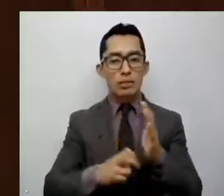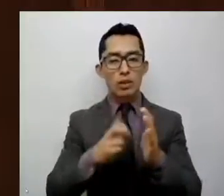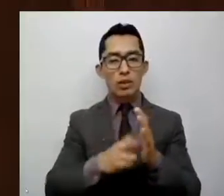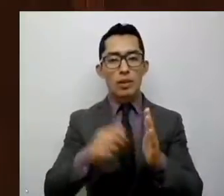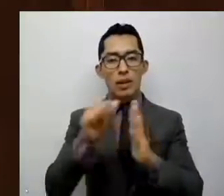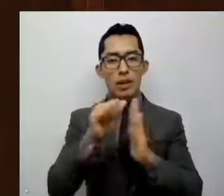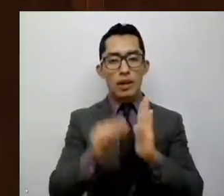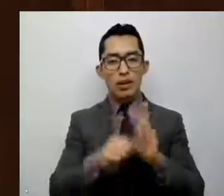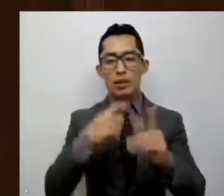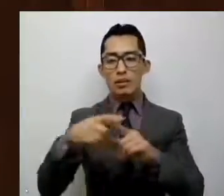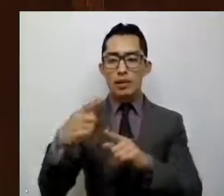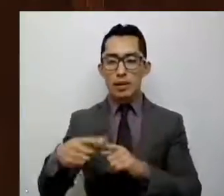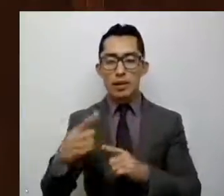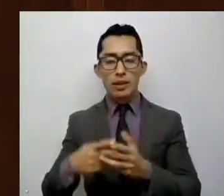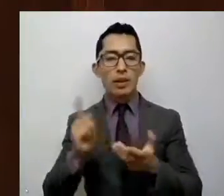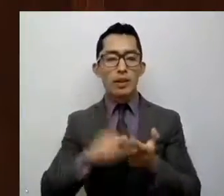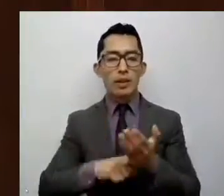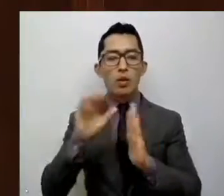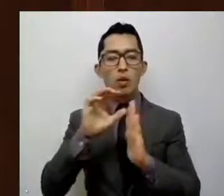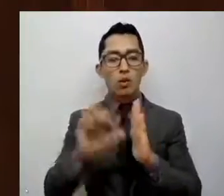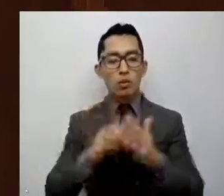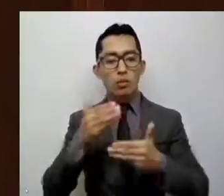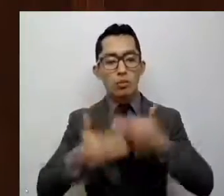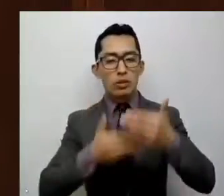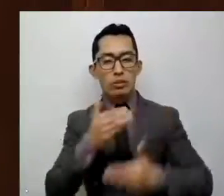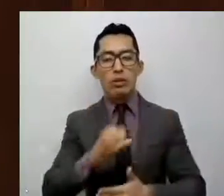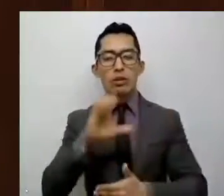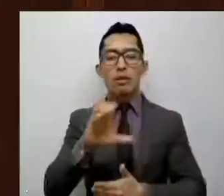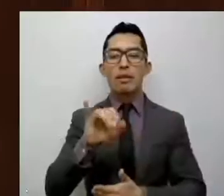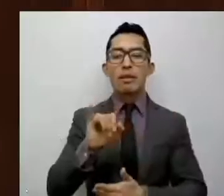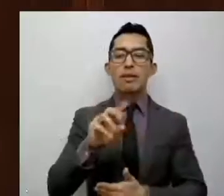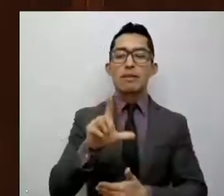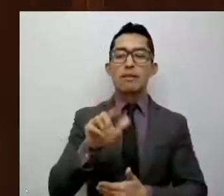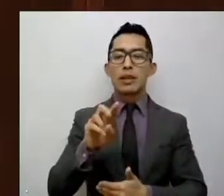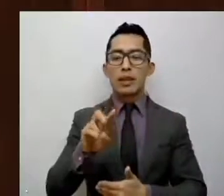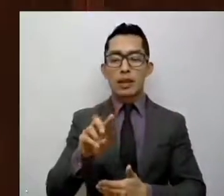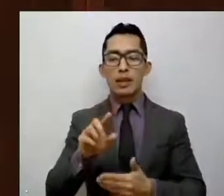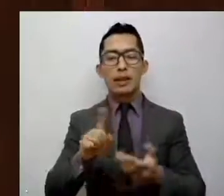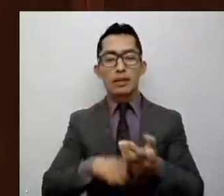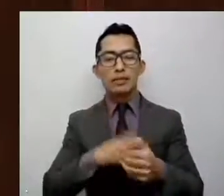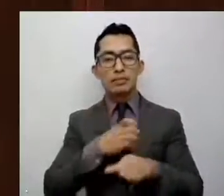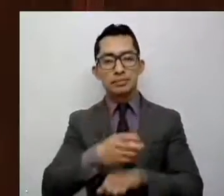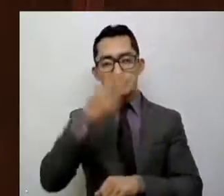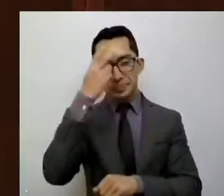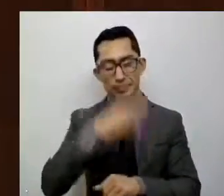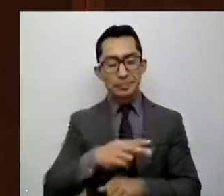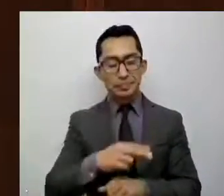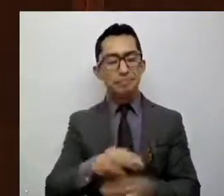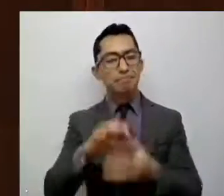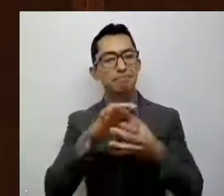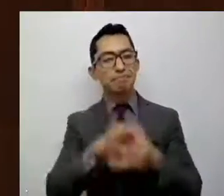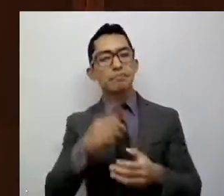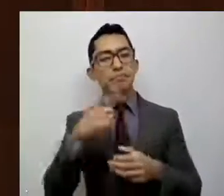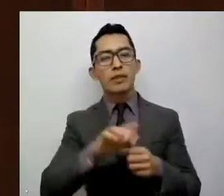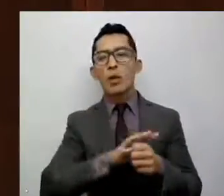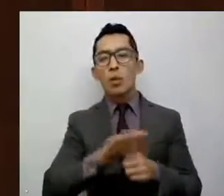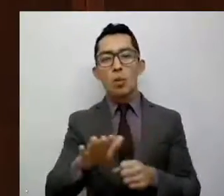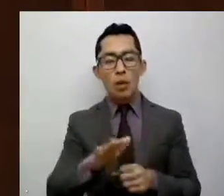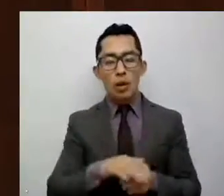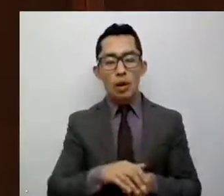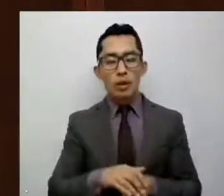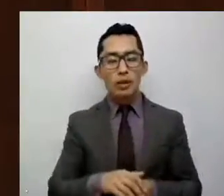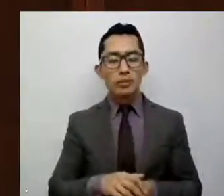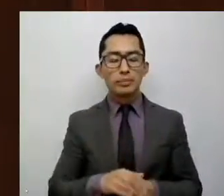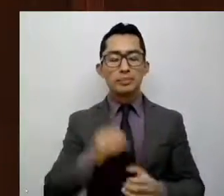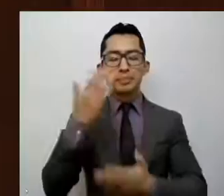del Código de Procedimientos Civiles del Estado de México. De conformidad con la siguiente iniciativa